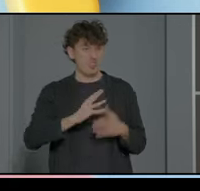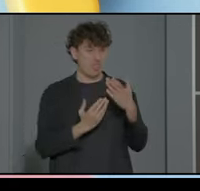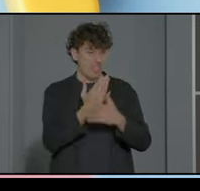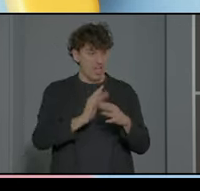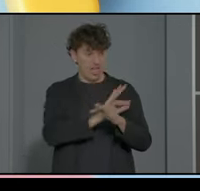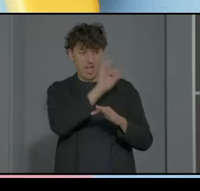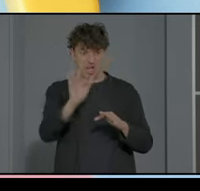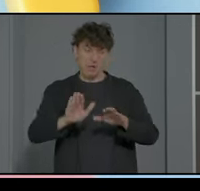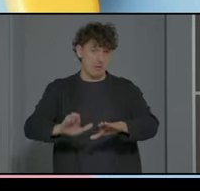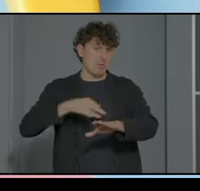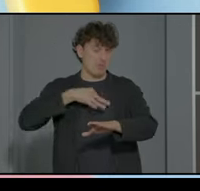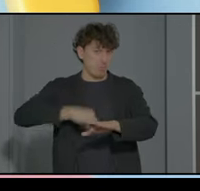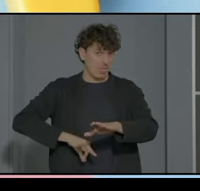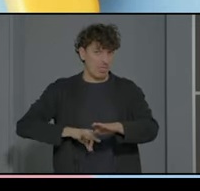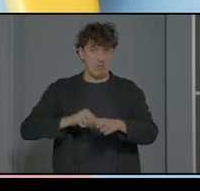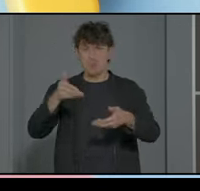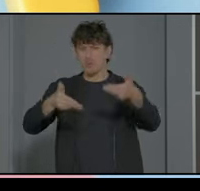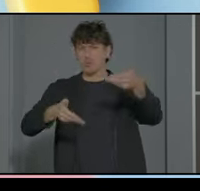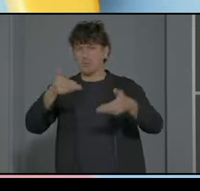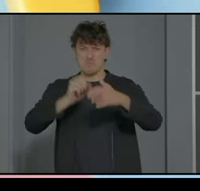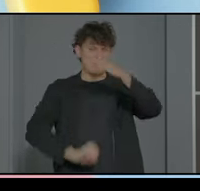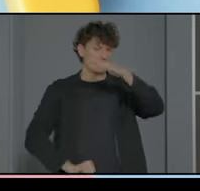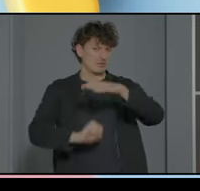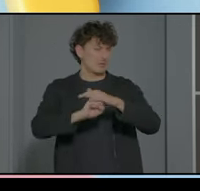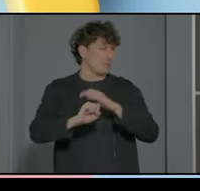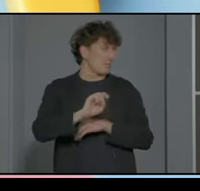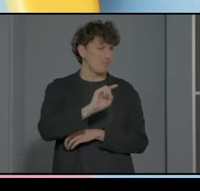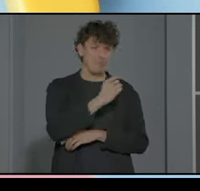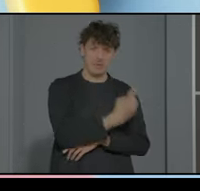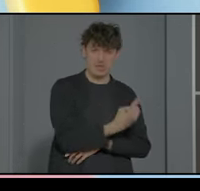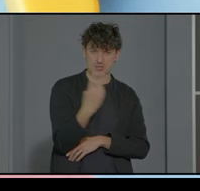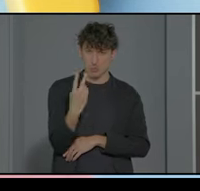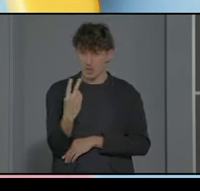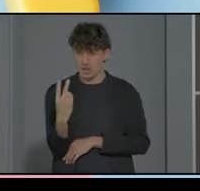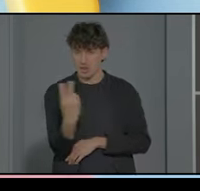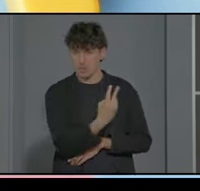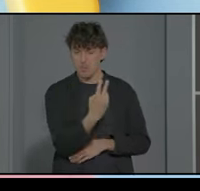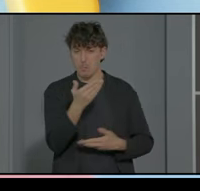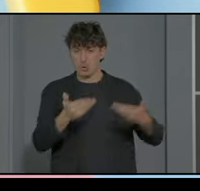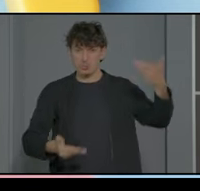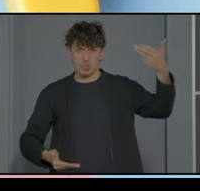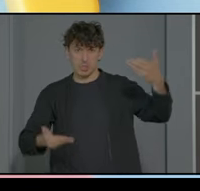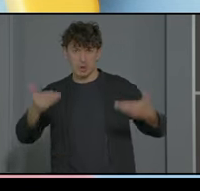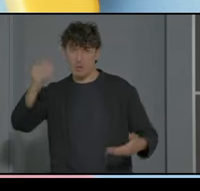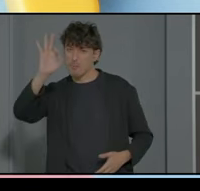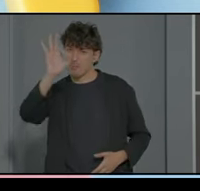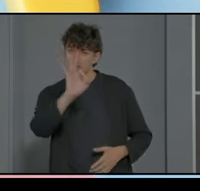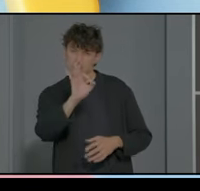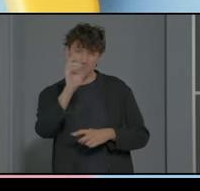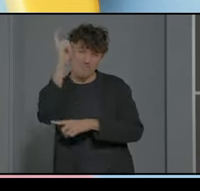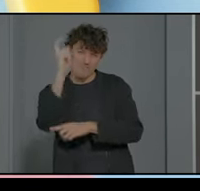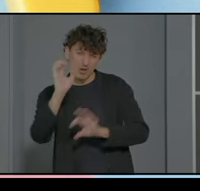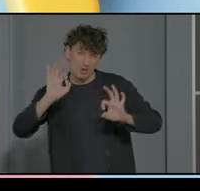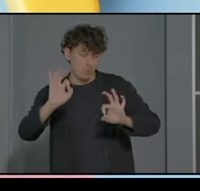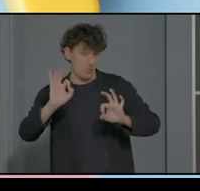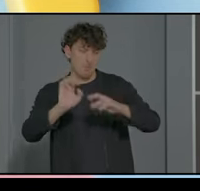proporción como máximo tanto en primer como en secundaria proporciones no tiene por qué estar ese porcentaje de la jornada es